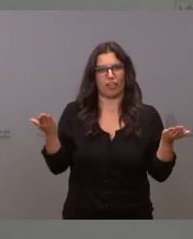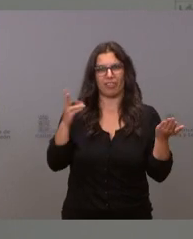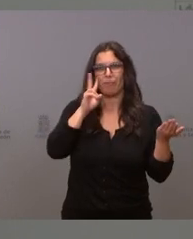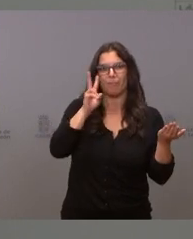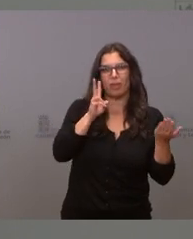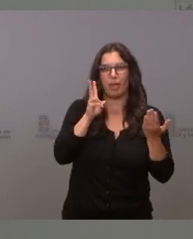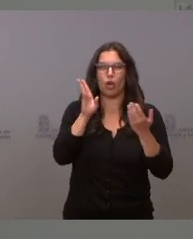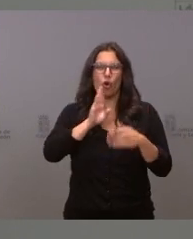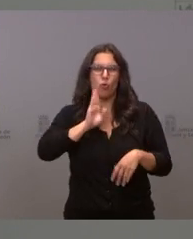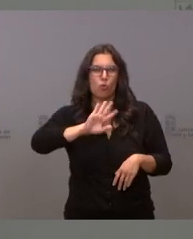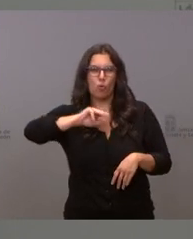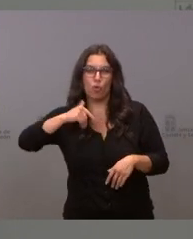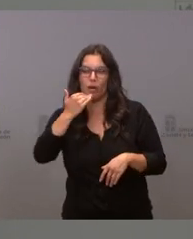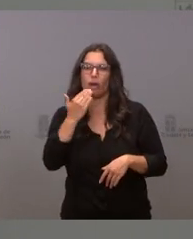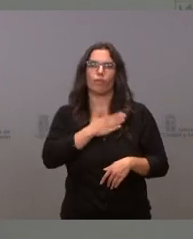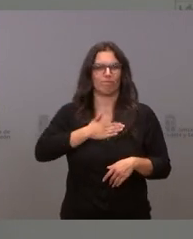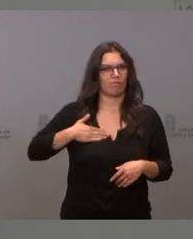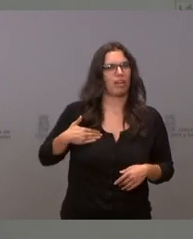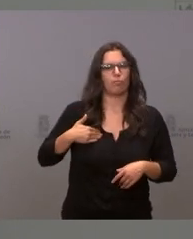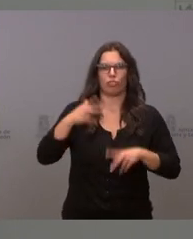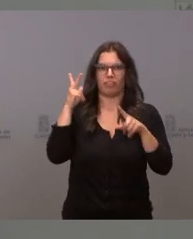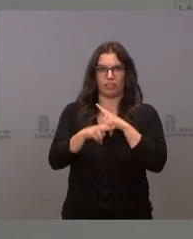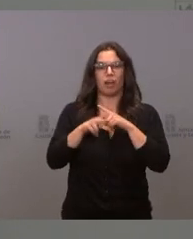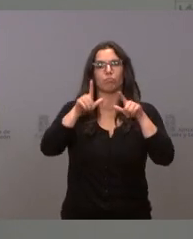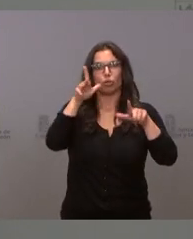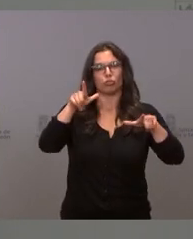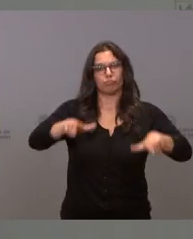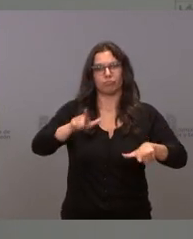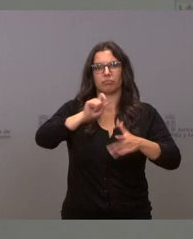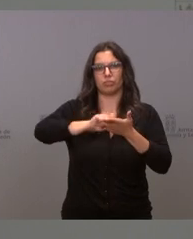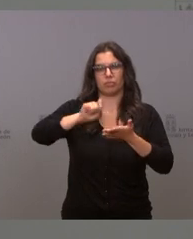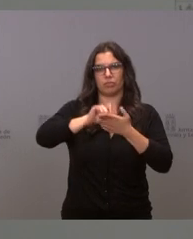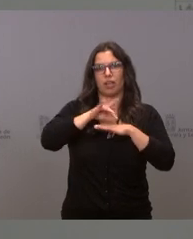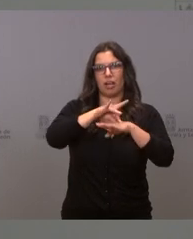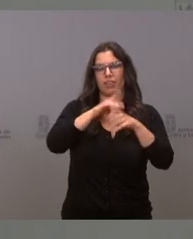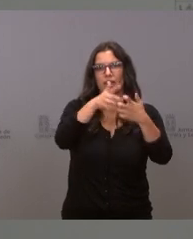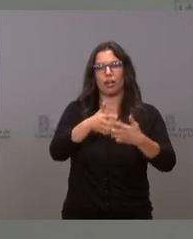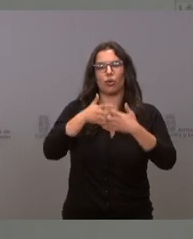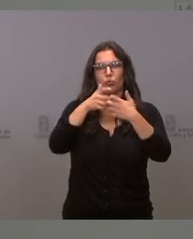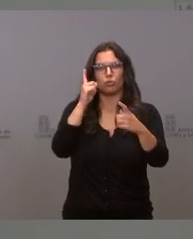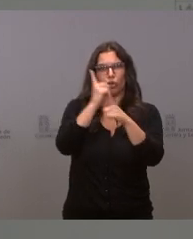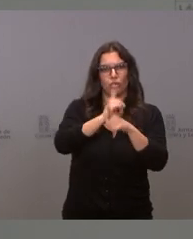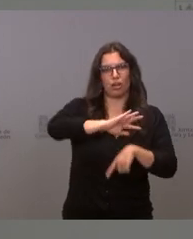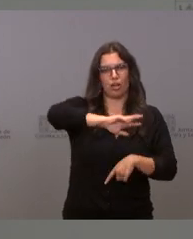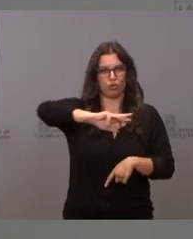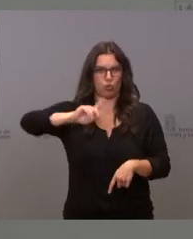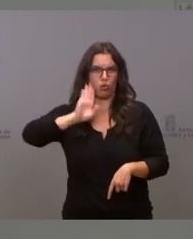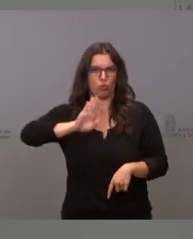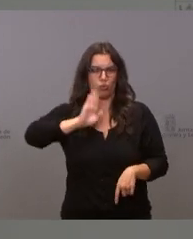es el objeto de la creación de esta agencia de lucha contra la corrupción.